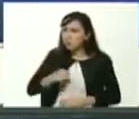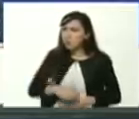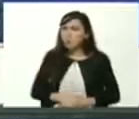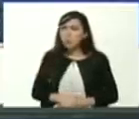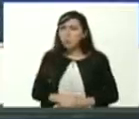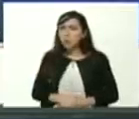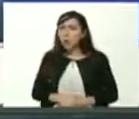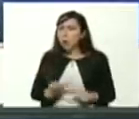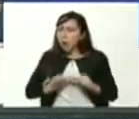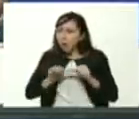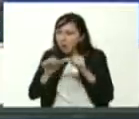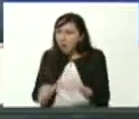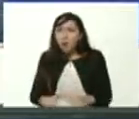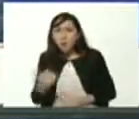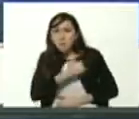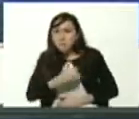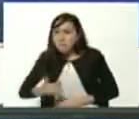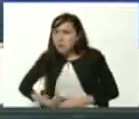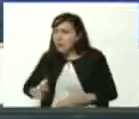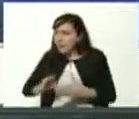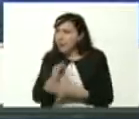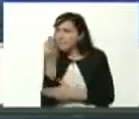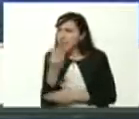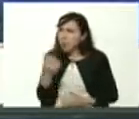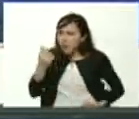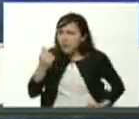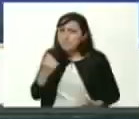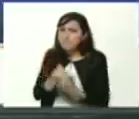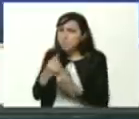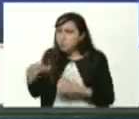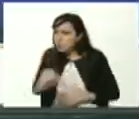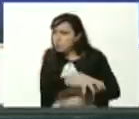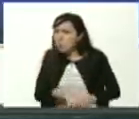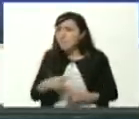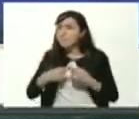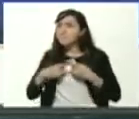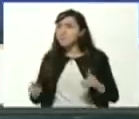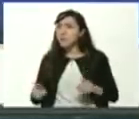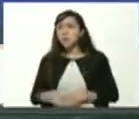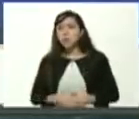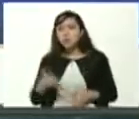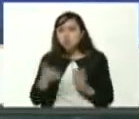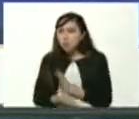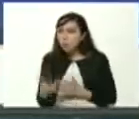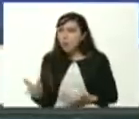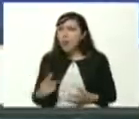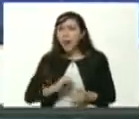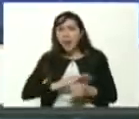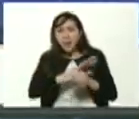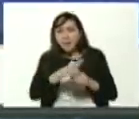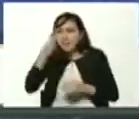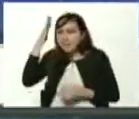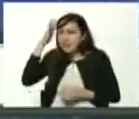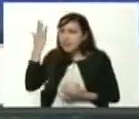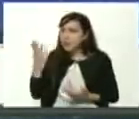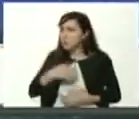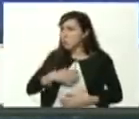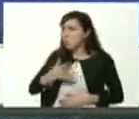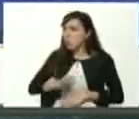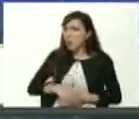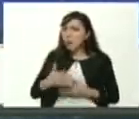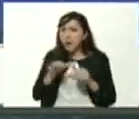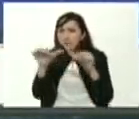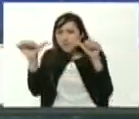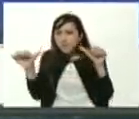sigues siendo presidenta bueno por apoyo de las bases pero sobre todo por la pandemia no pudimos hacer el